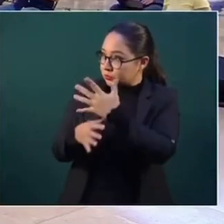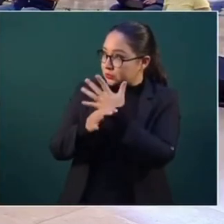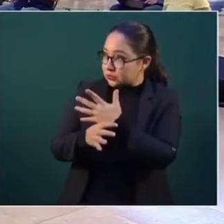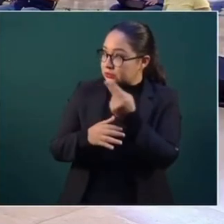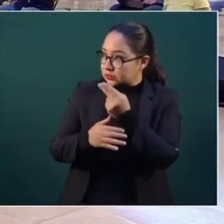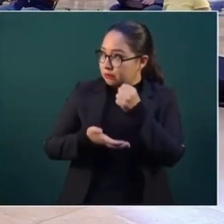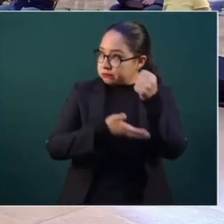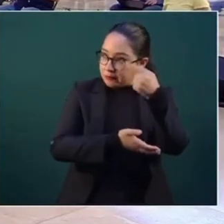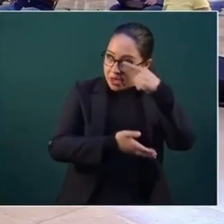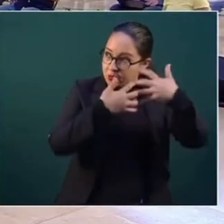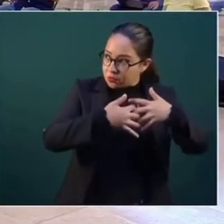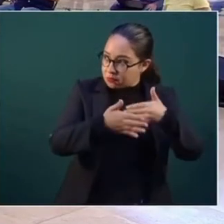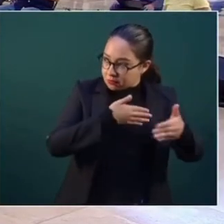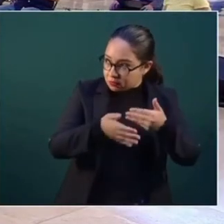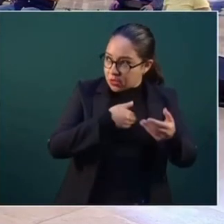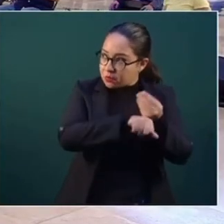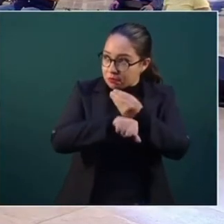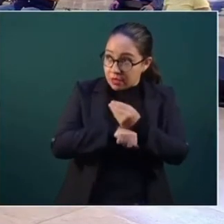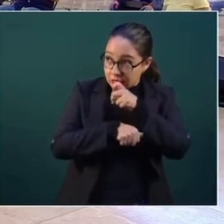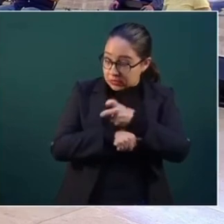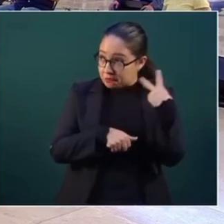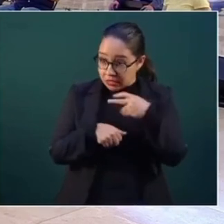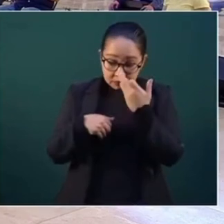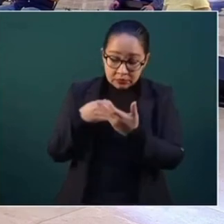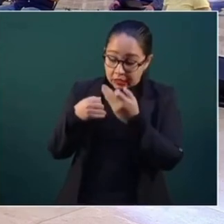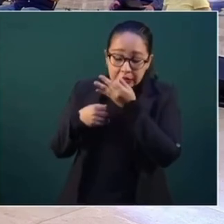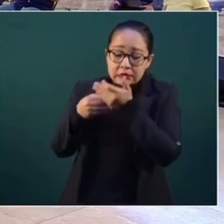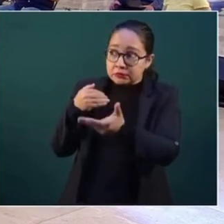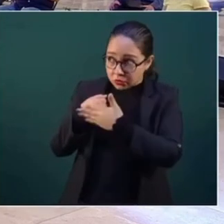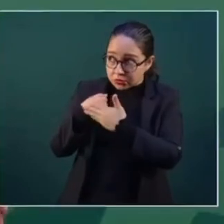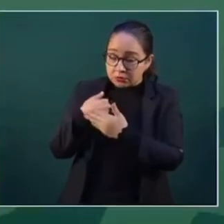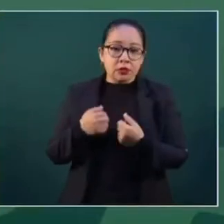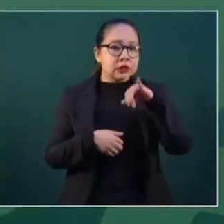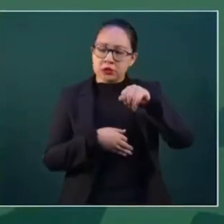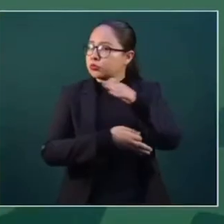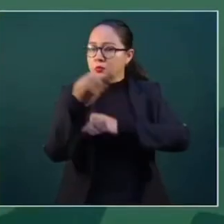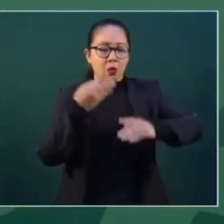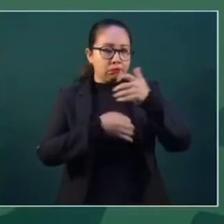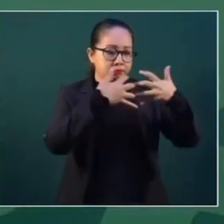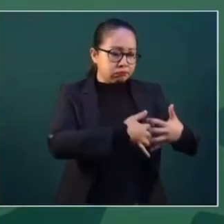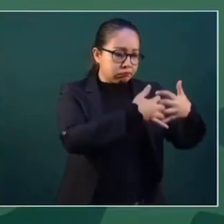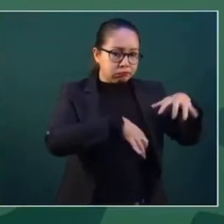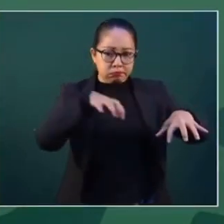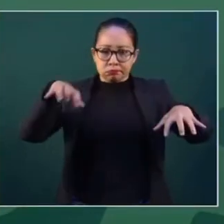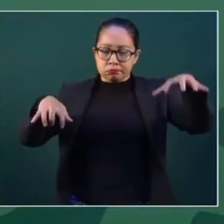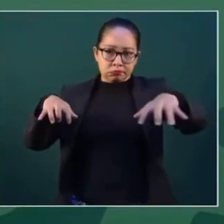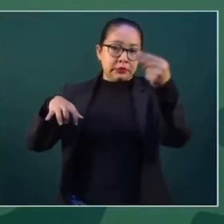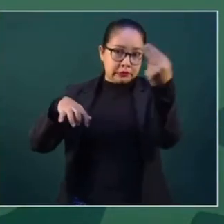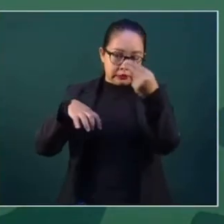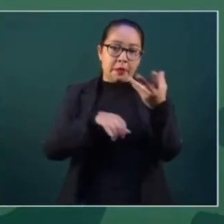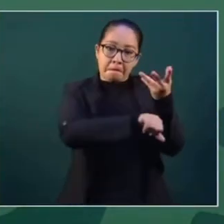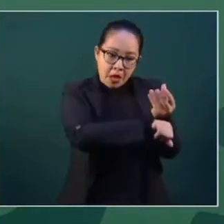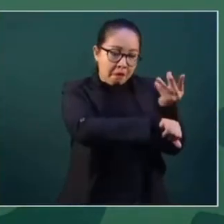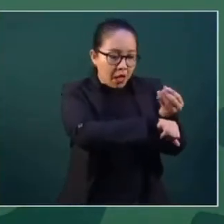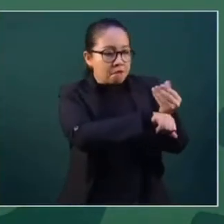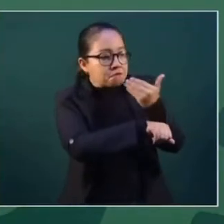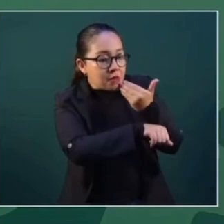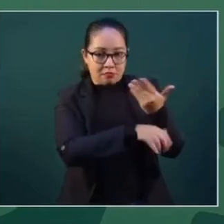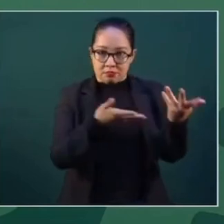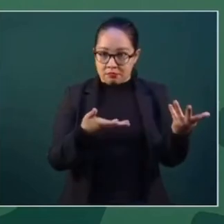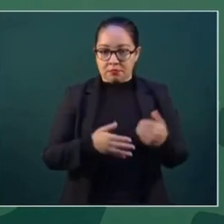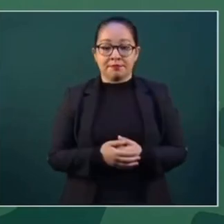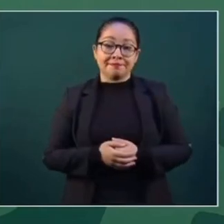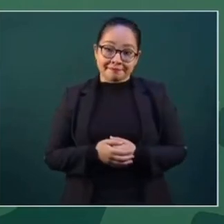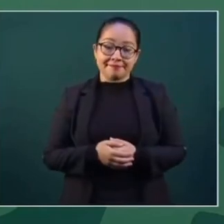invertir para modernizar las plantas, ¿esto incluye a Veracruz en un corto plazo? Sí, todas las plantas deben de tener mantenimiento, que no tenían,